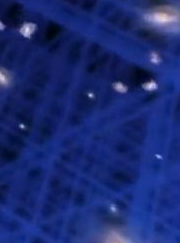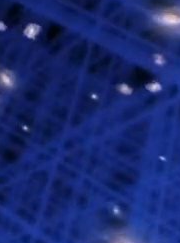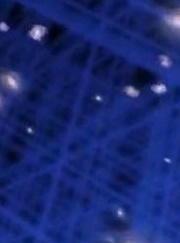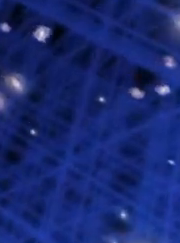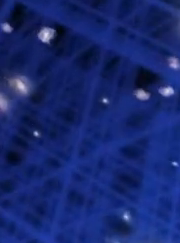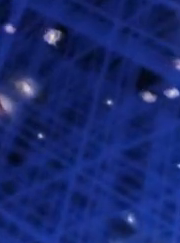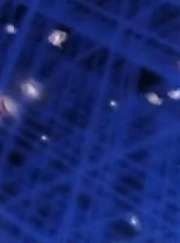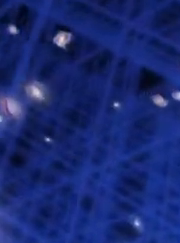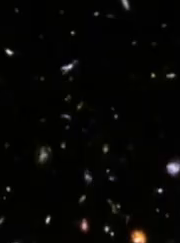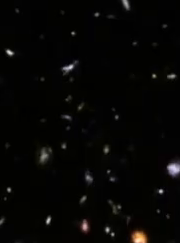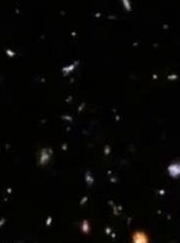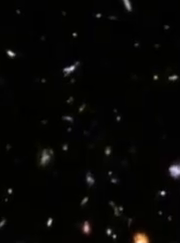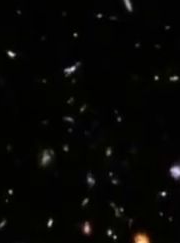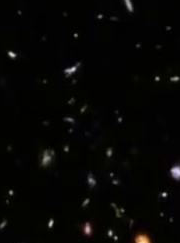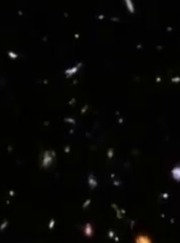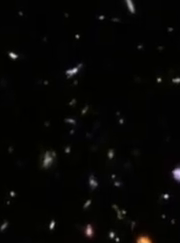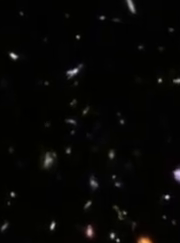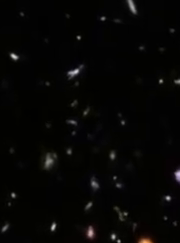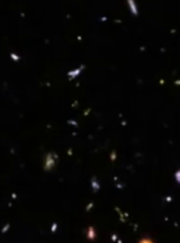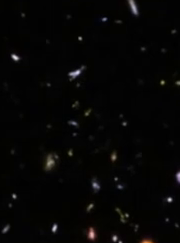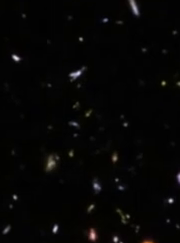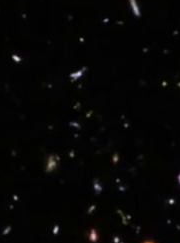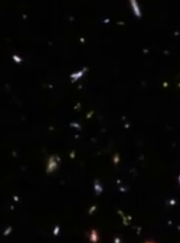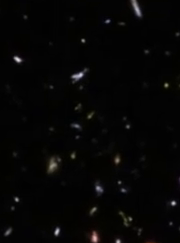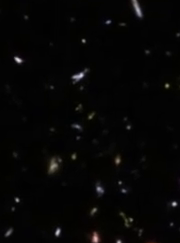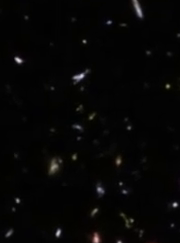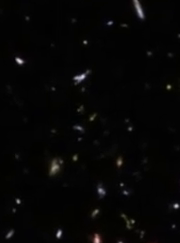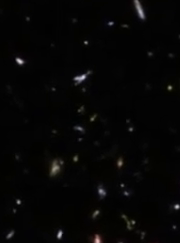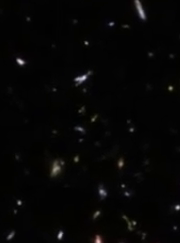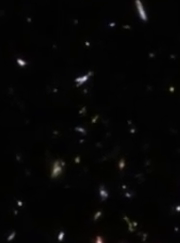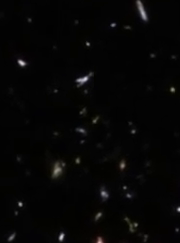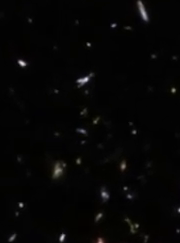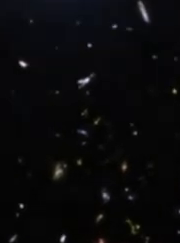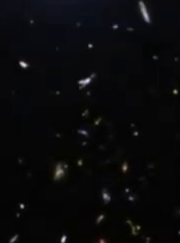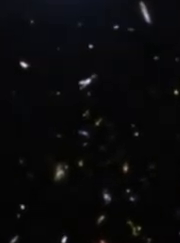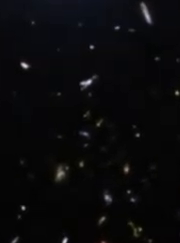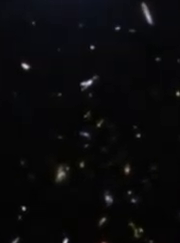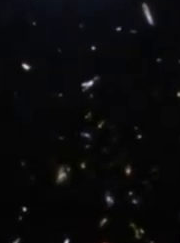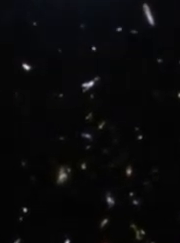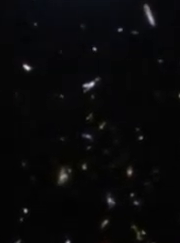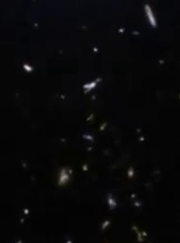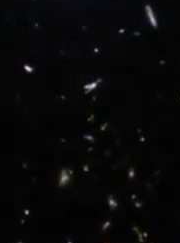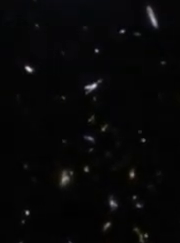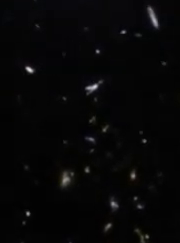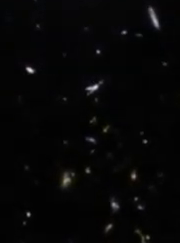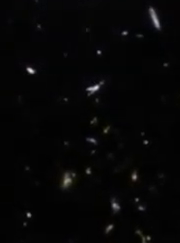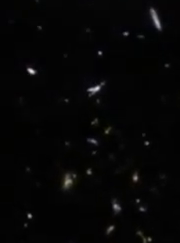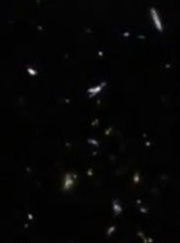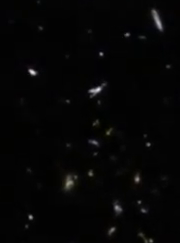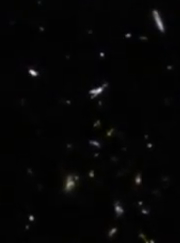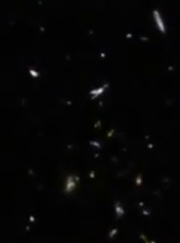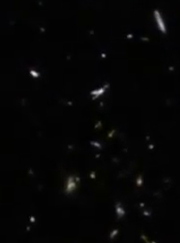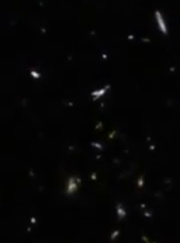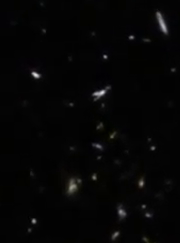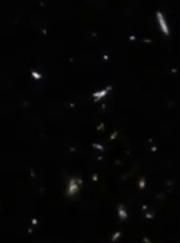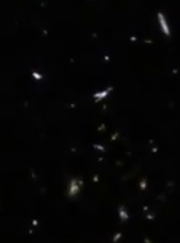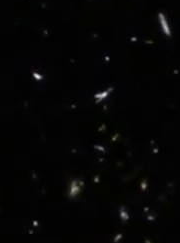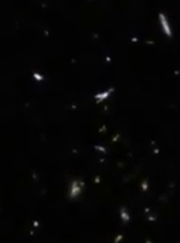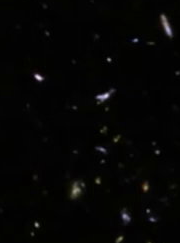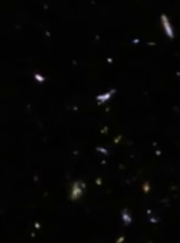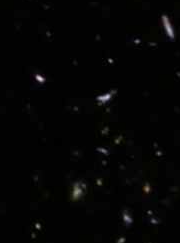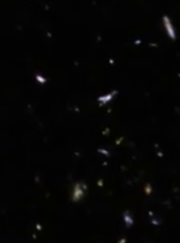increasing rate. The findings of the separate teams were based on observations of exploding stars, or